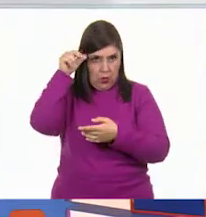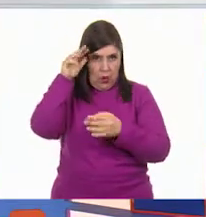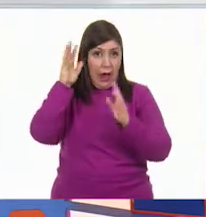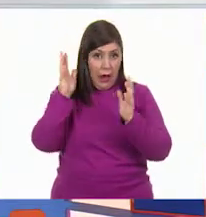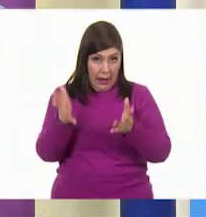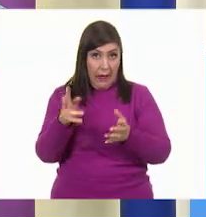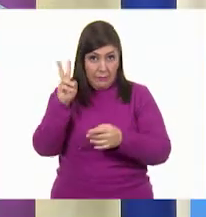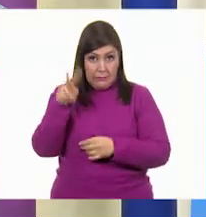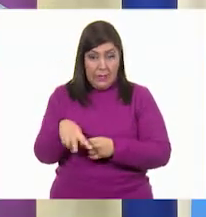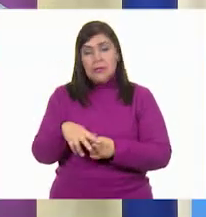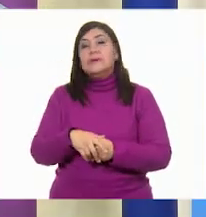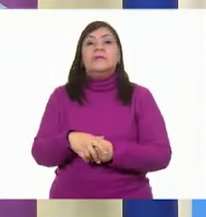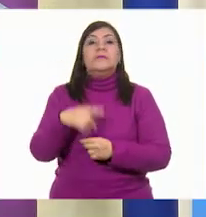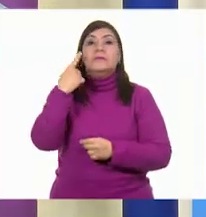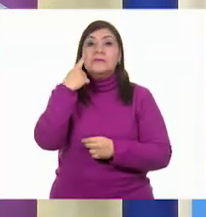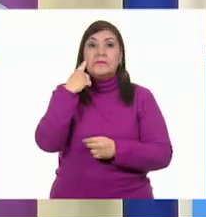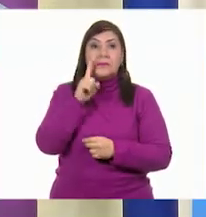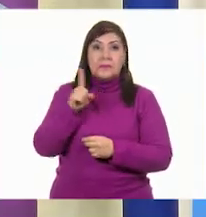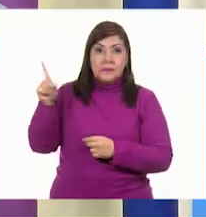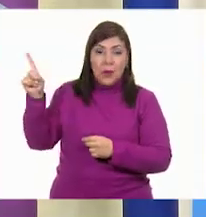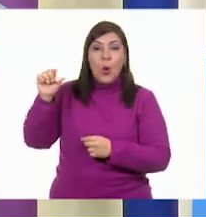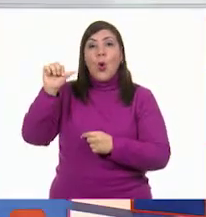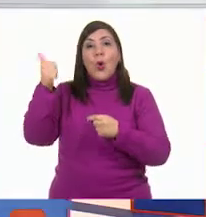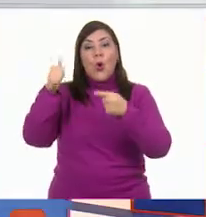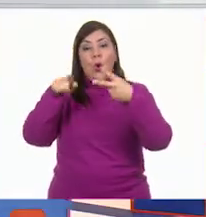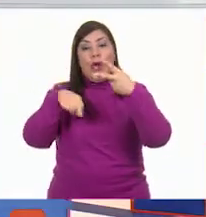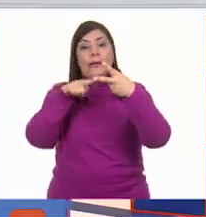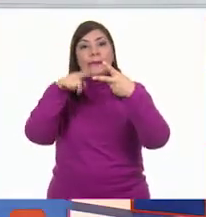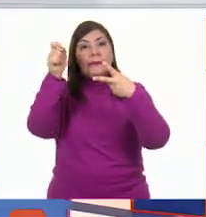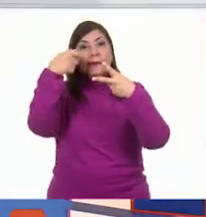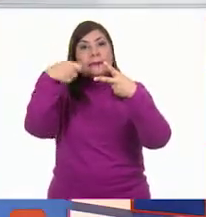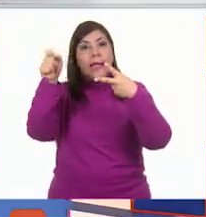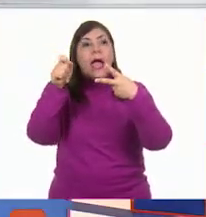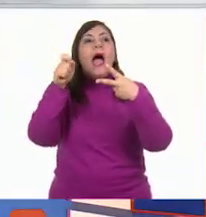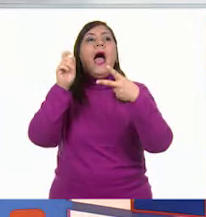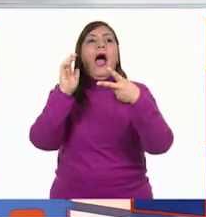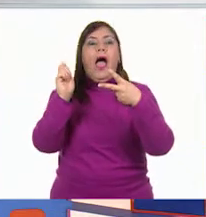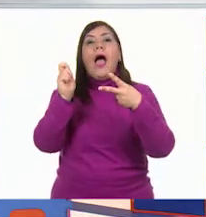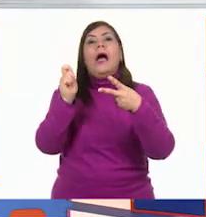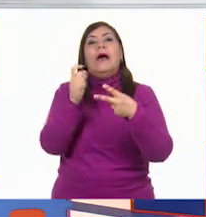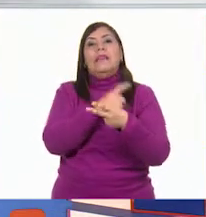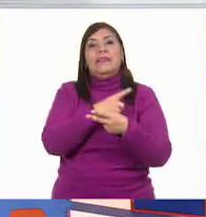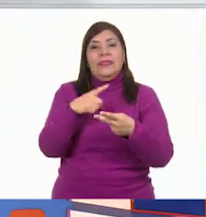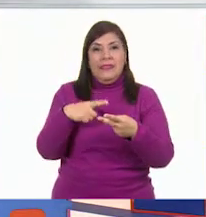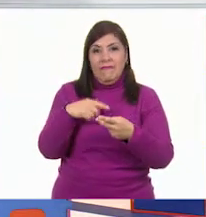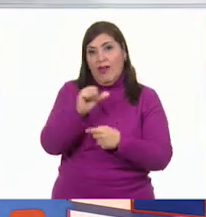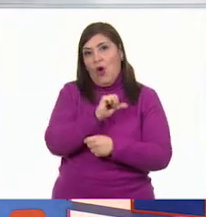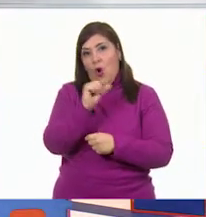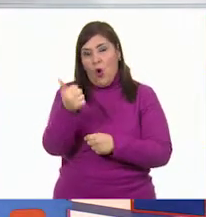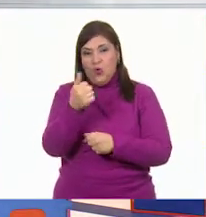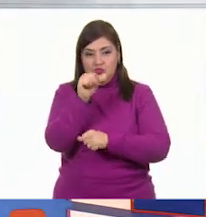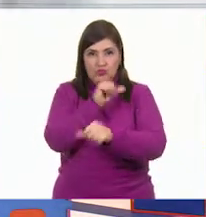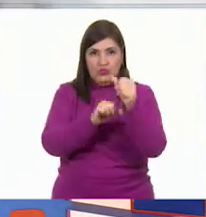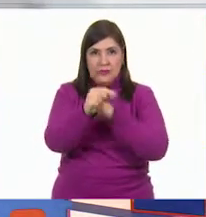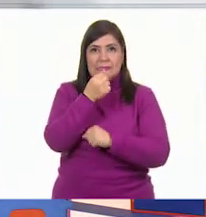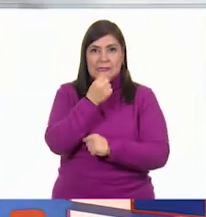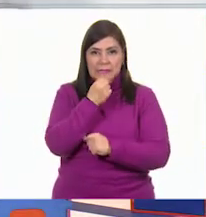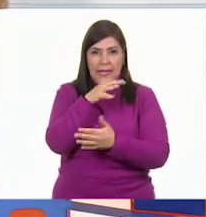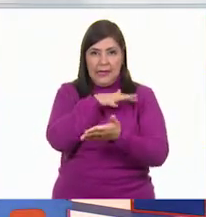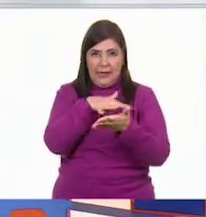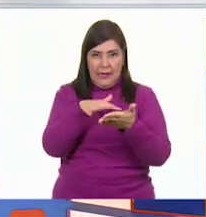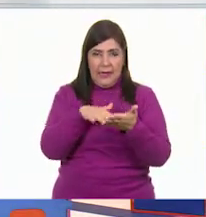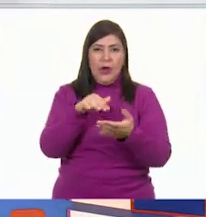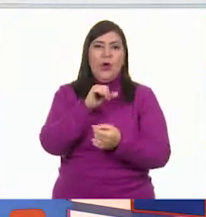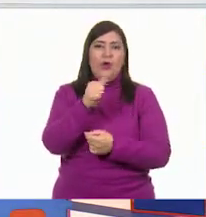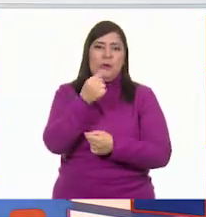del conejo, ¿verdad? Y aquí le pusimos otra palomita porque también le toca a otro niño leer el día de